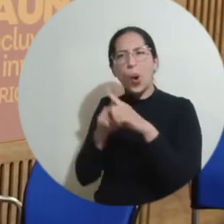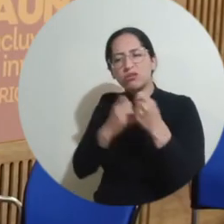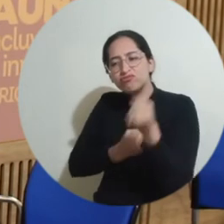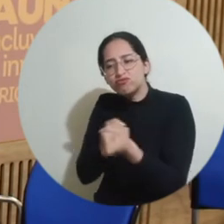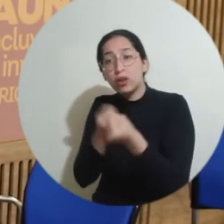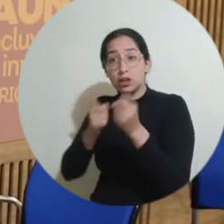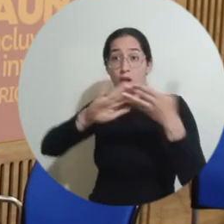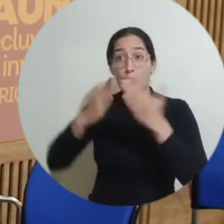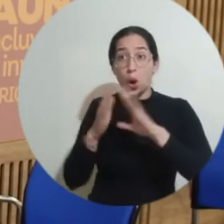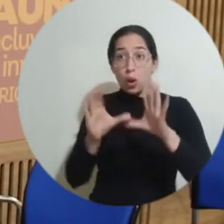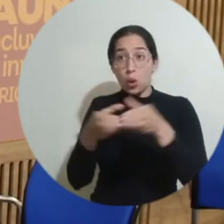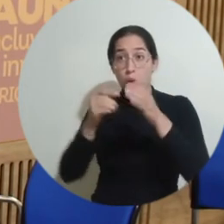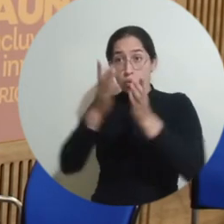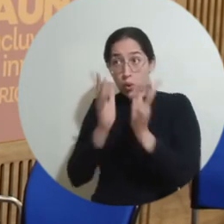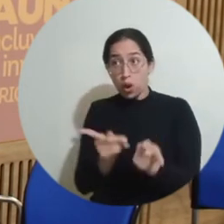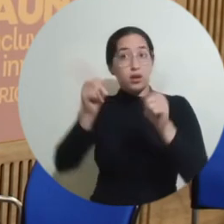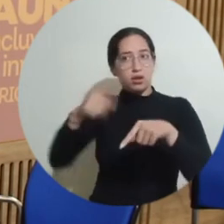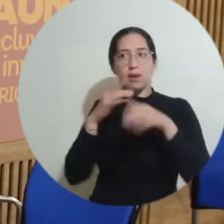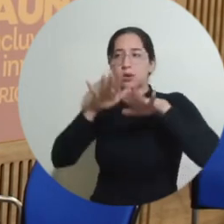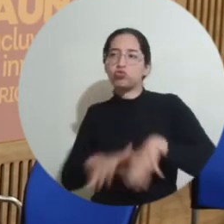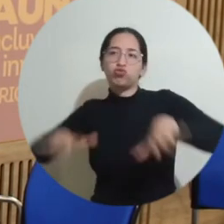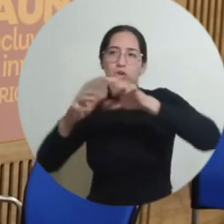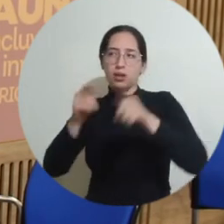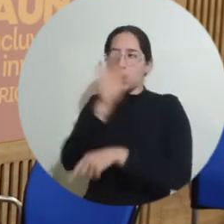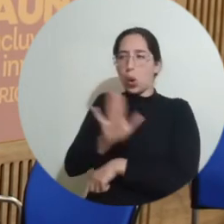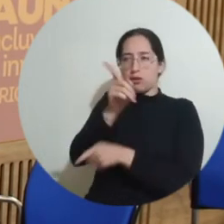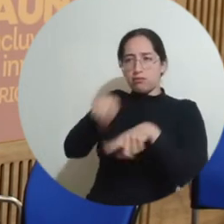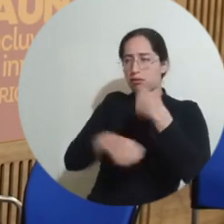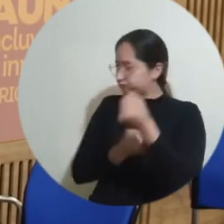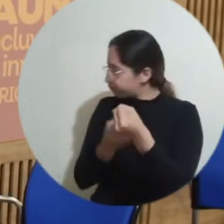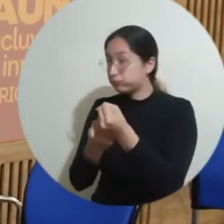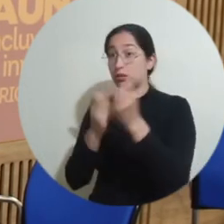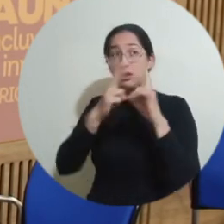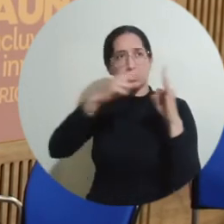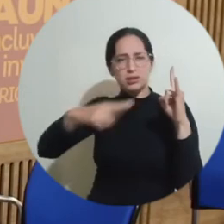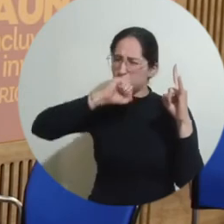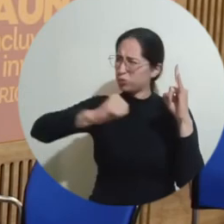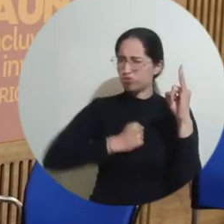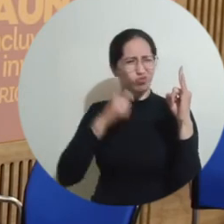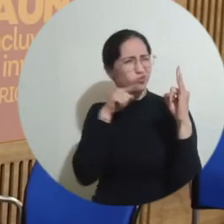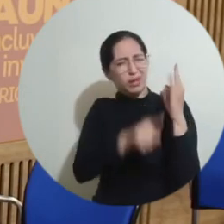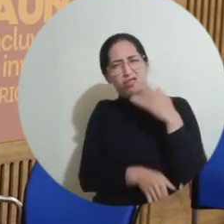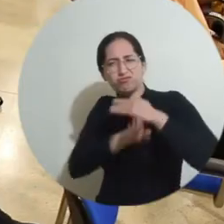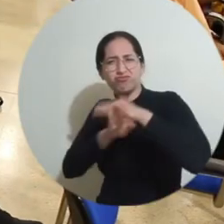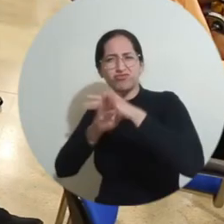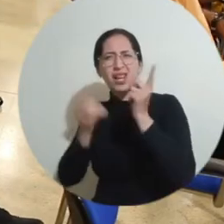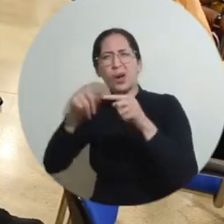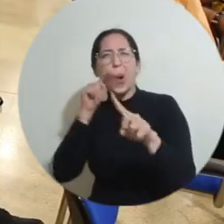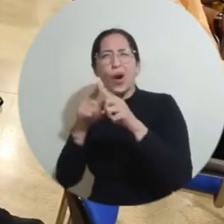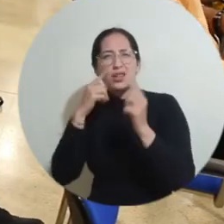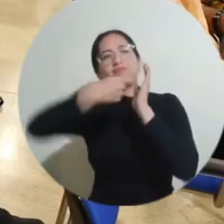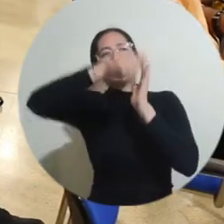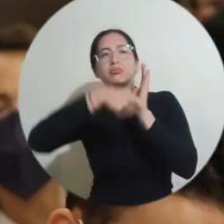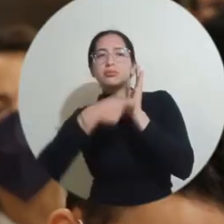que la Universidad de Magdalena va a seguir trabajando para apoyar a toda su comunidad, no solo estudiantil, sino digital y departamental. La Alma